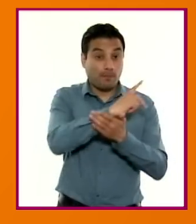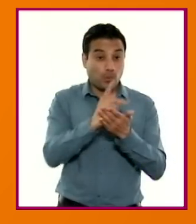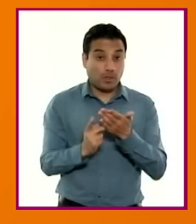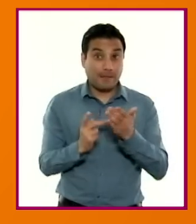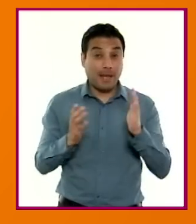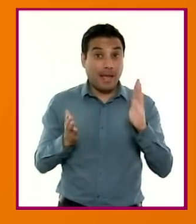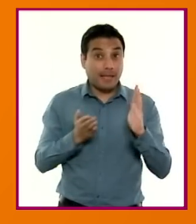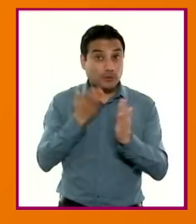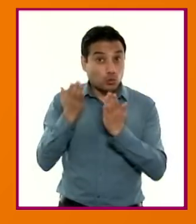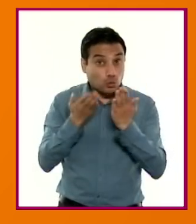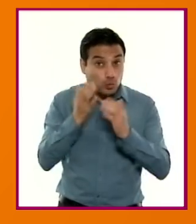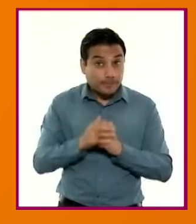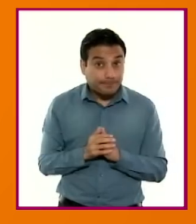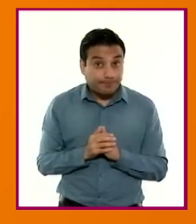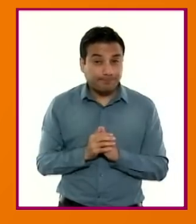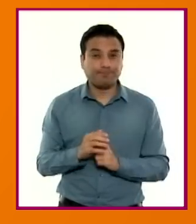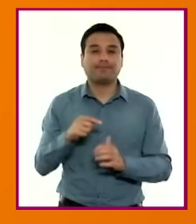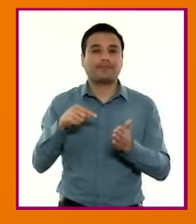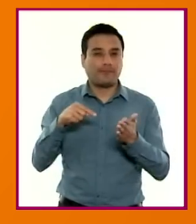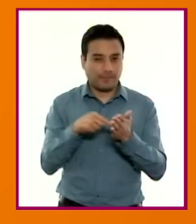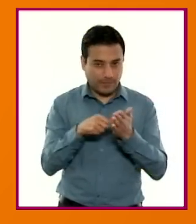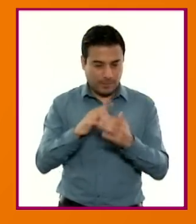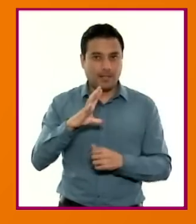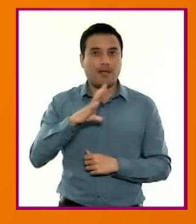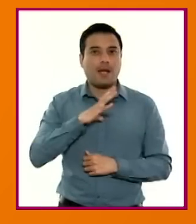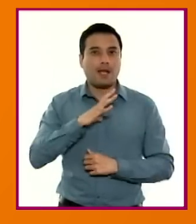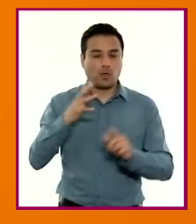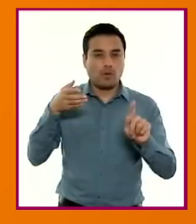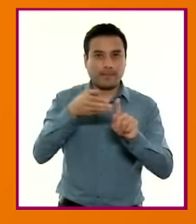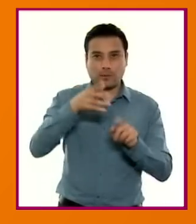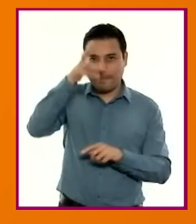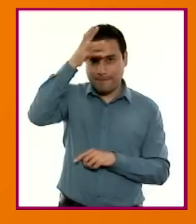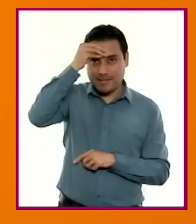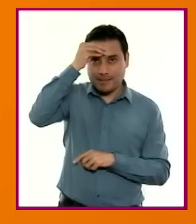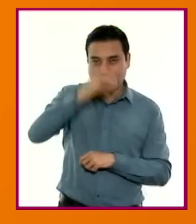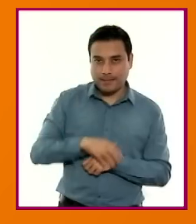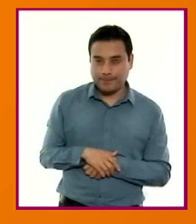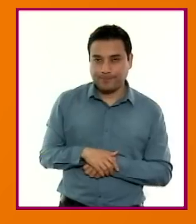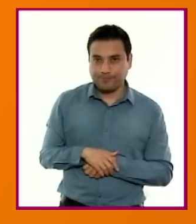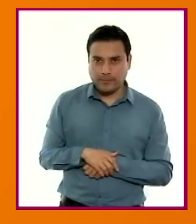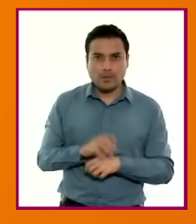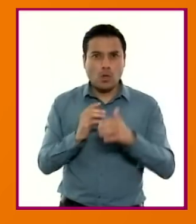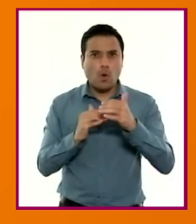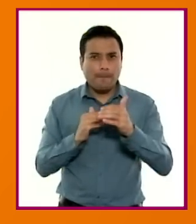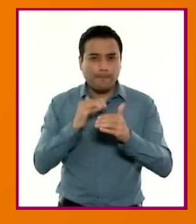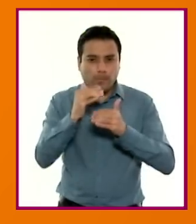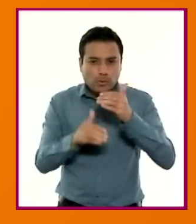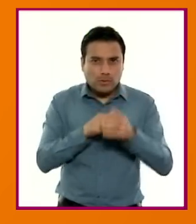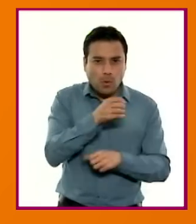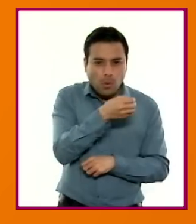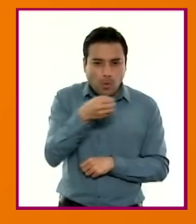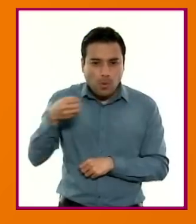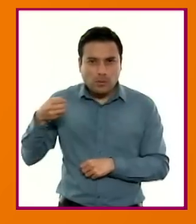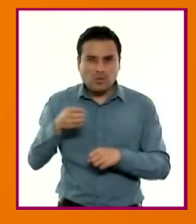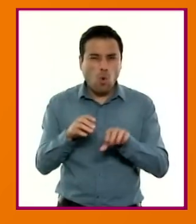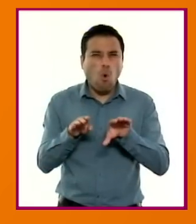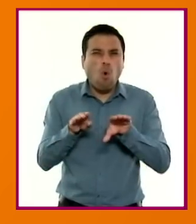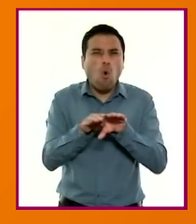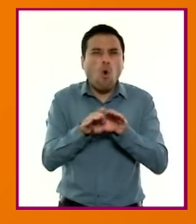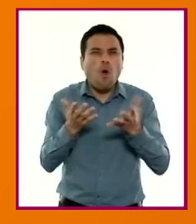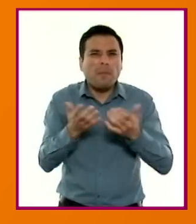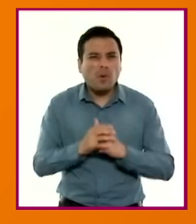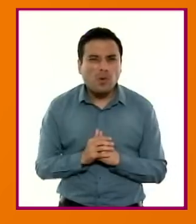de estudio propone objetos de aprendizaje y describe procesos que conllevan una